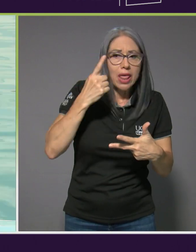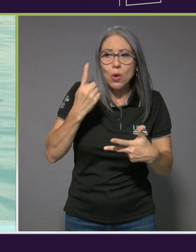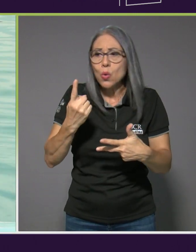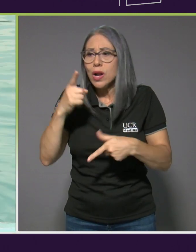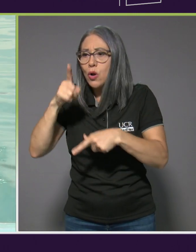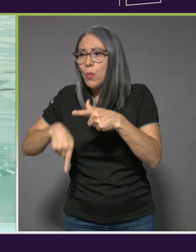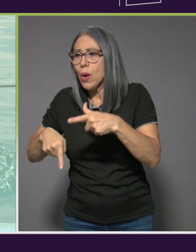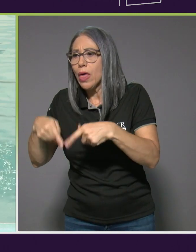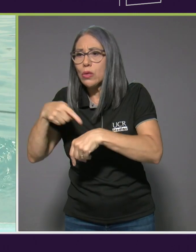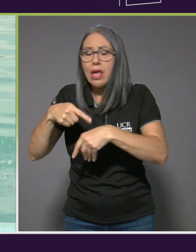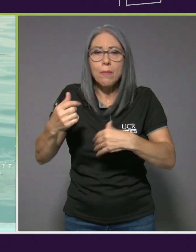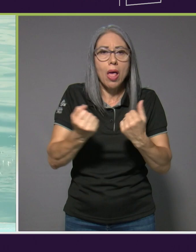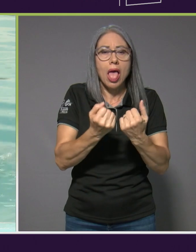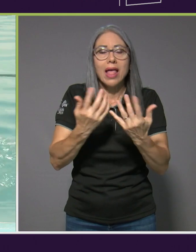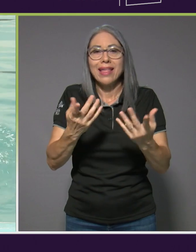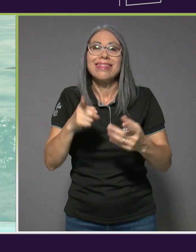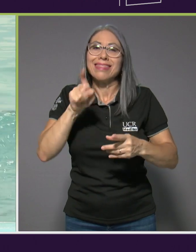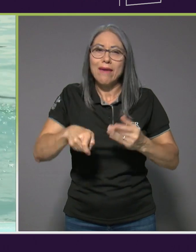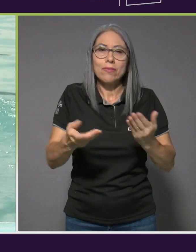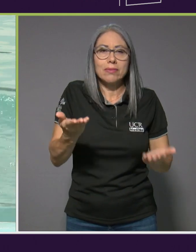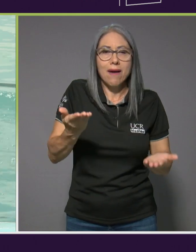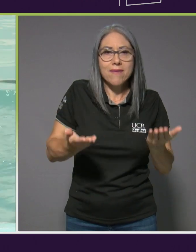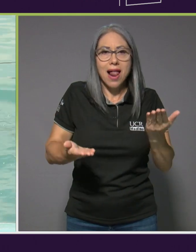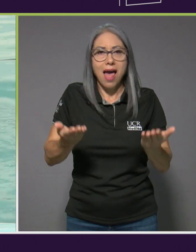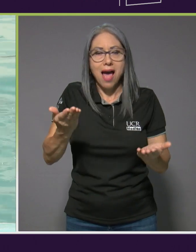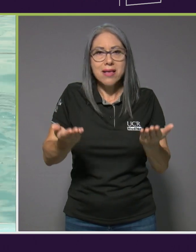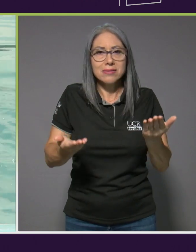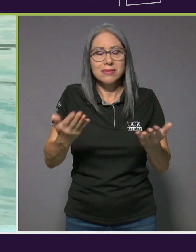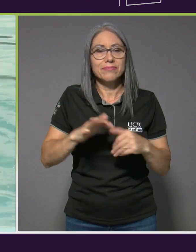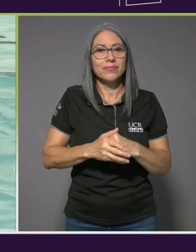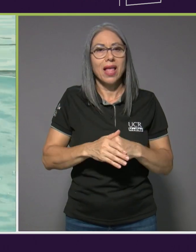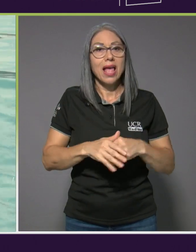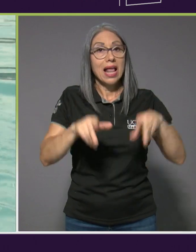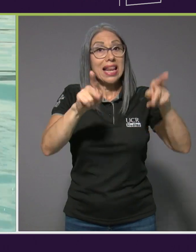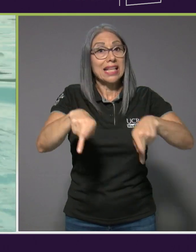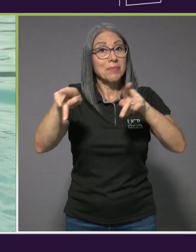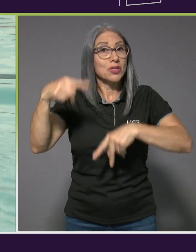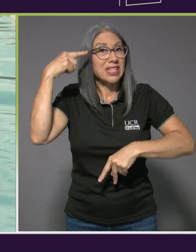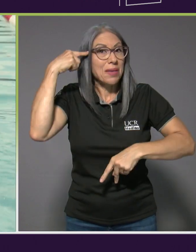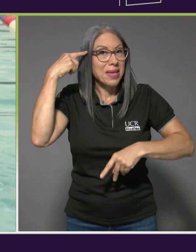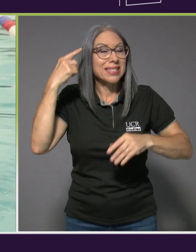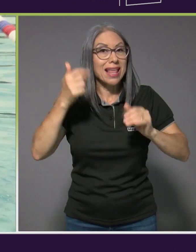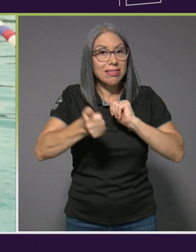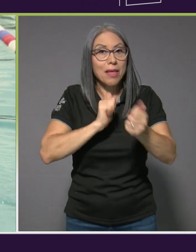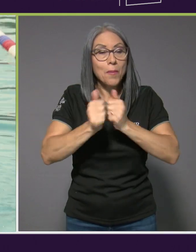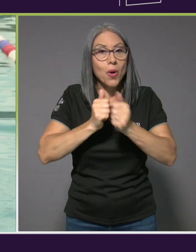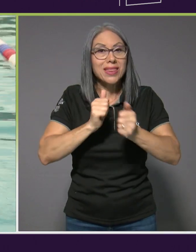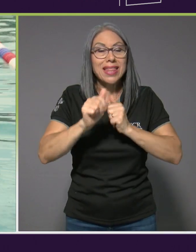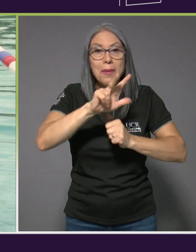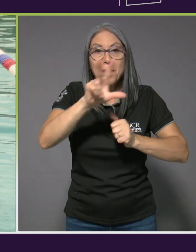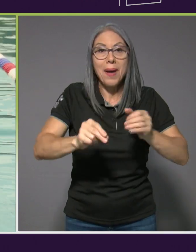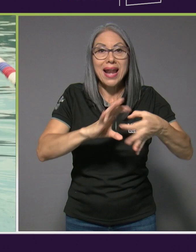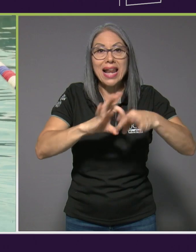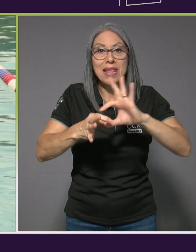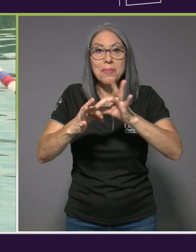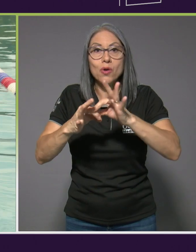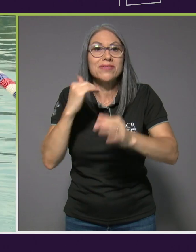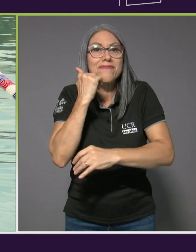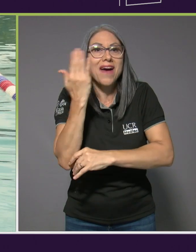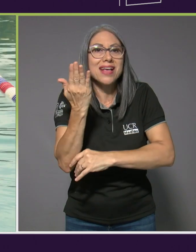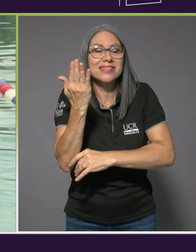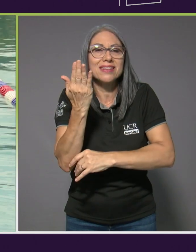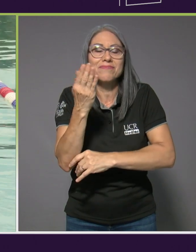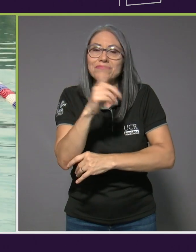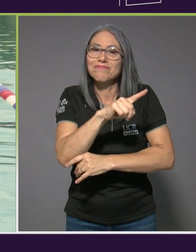Y las personas que piensan que el deporte paralímpico es un poco más fácil, creo que están muy